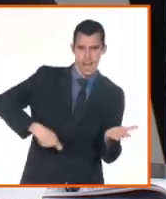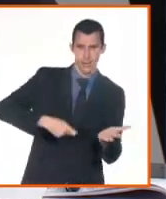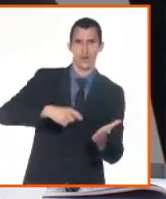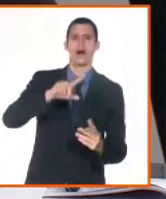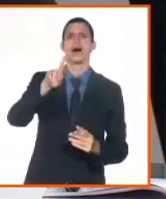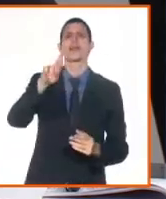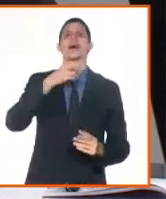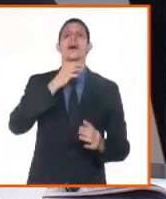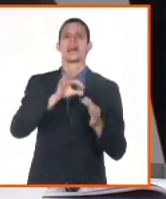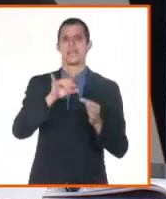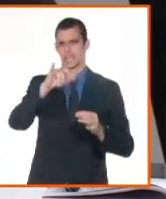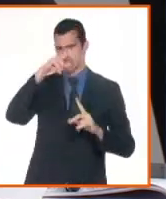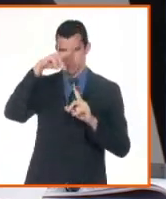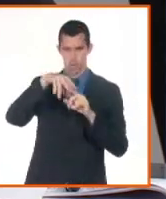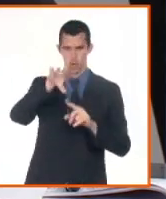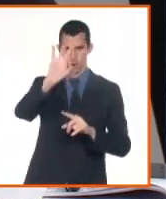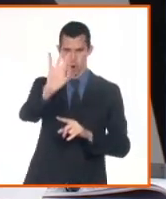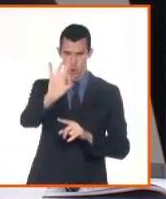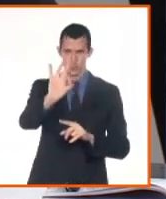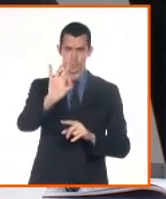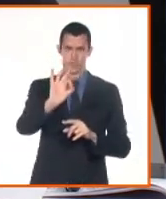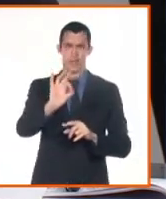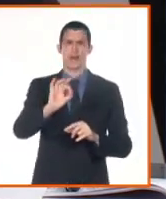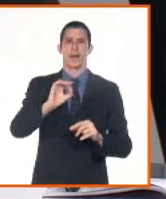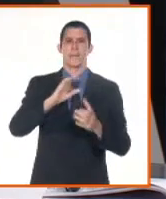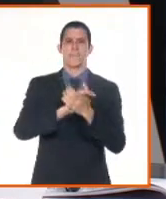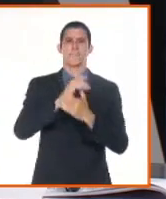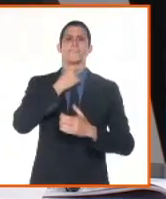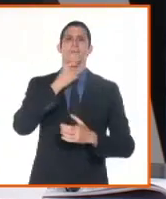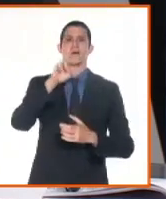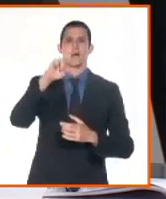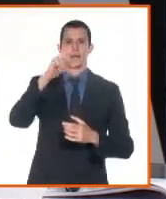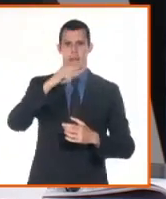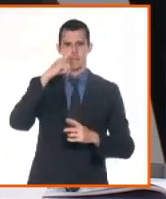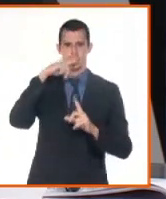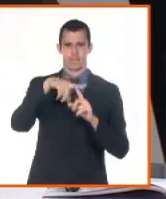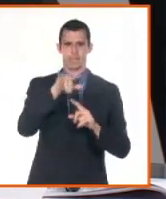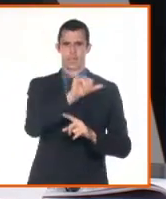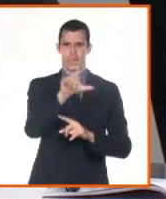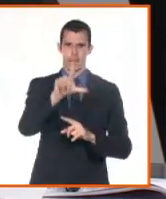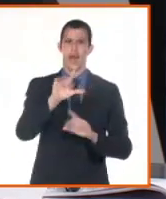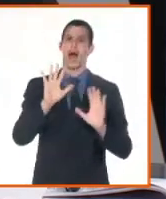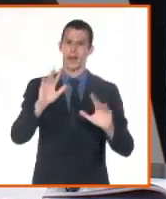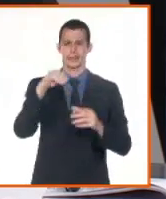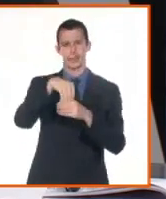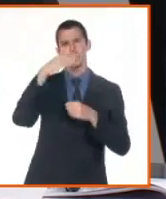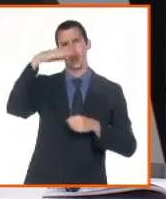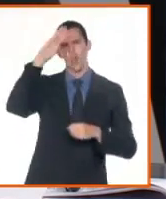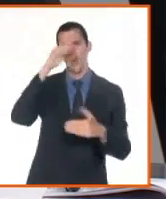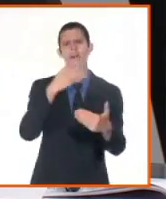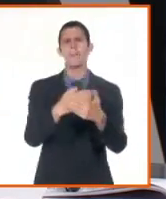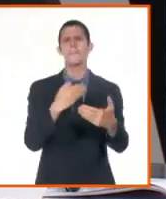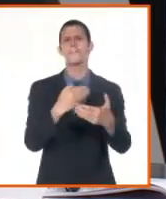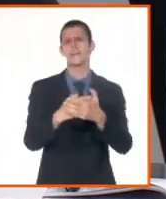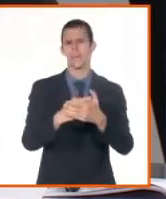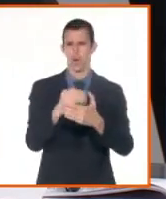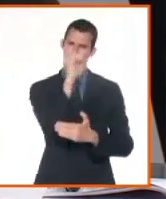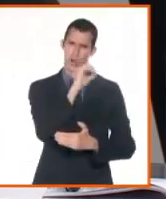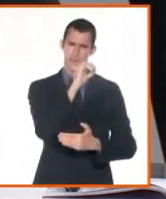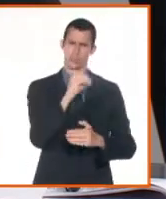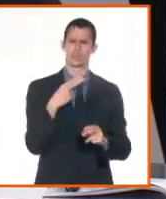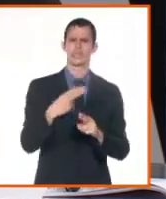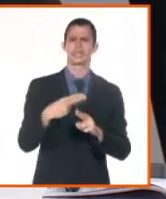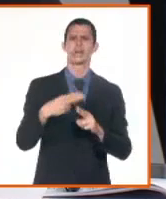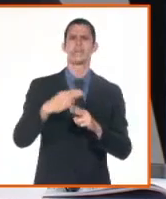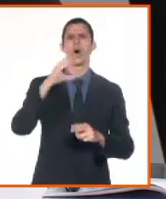inscribe todas las empresas estatales del país. Nosotros inscribimos las empresas en perfeccionamiento y demás, no así la